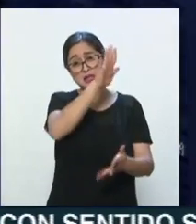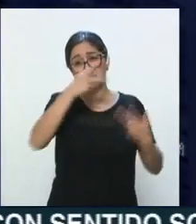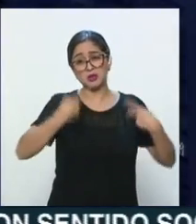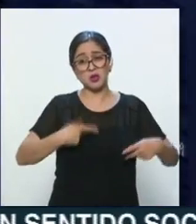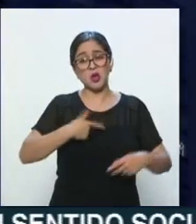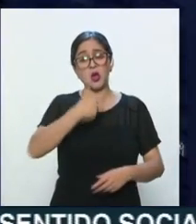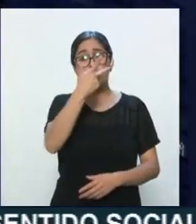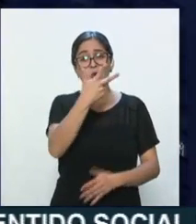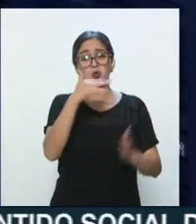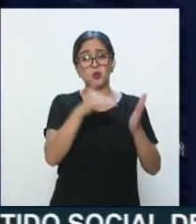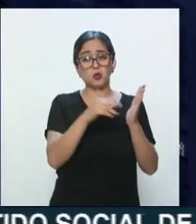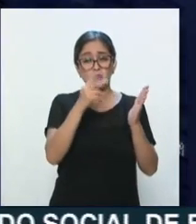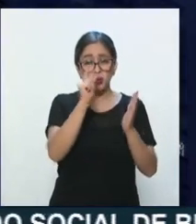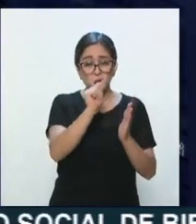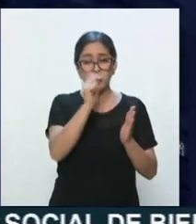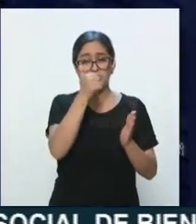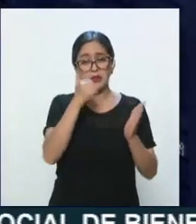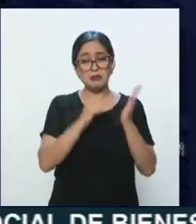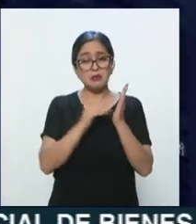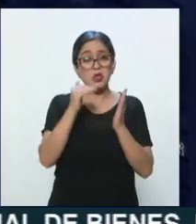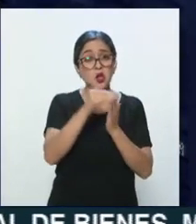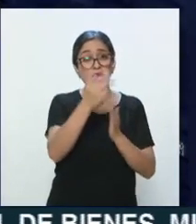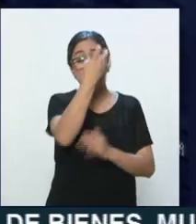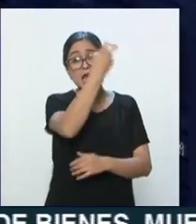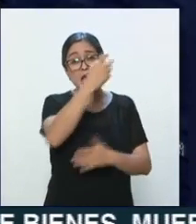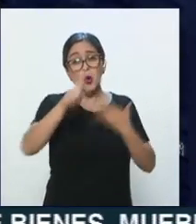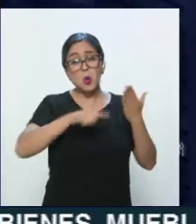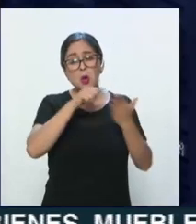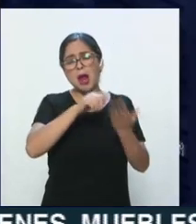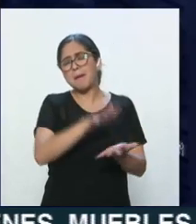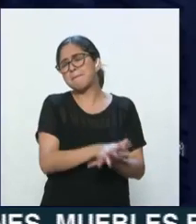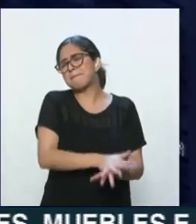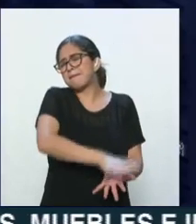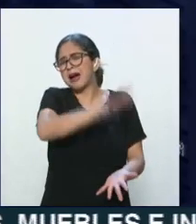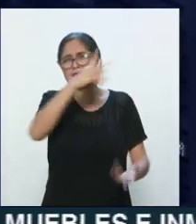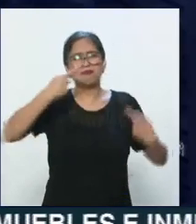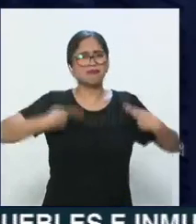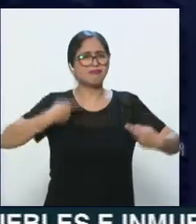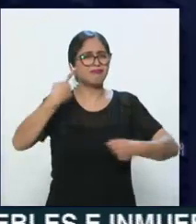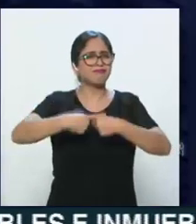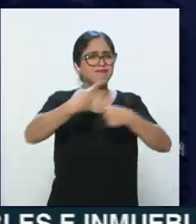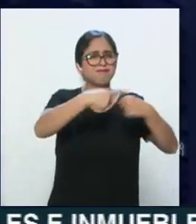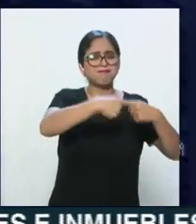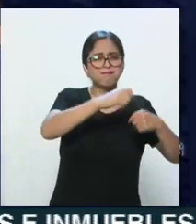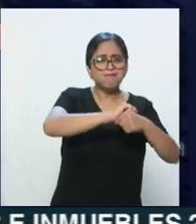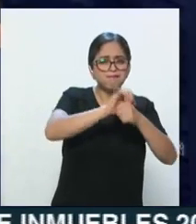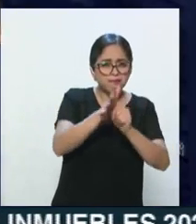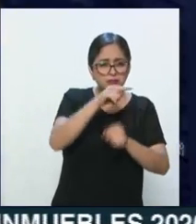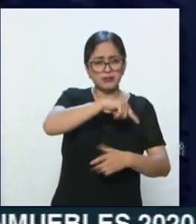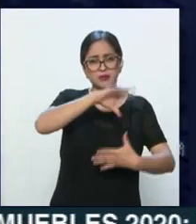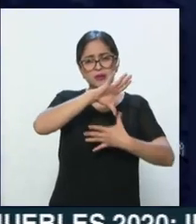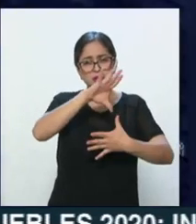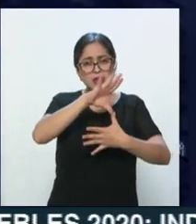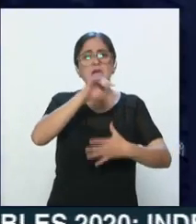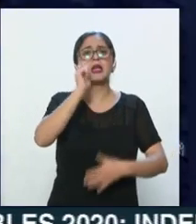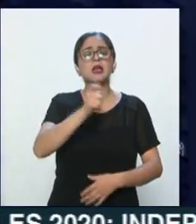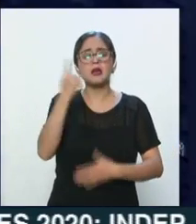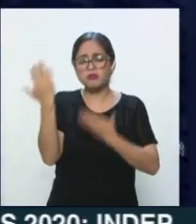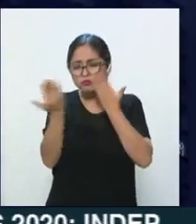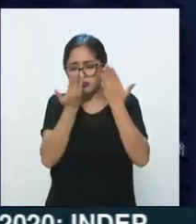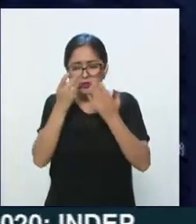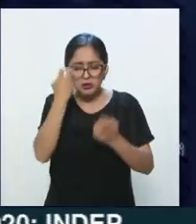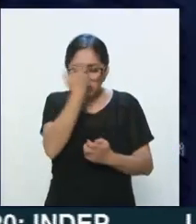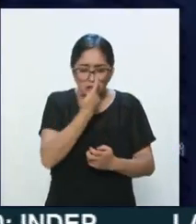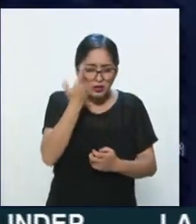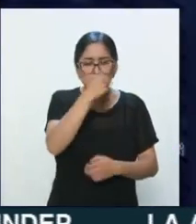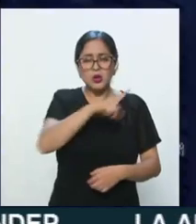millones de habitantes, es el epicentro de contagios en Norteamérica. Ahí, de acuerdo con un estudio del gobierno de la ciudad, uno de cada cuatro